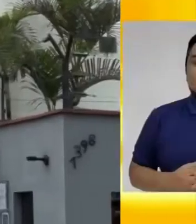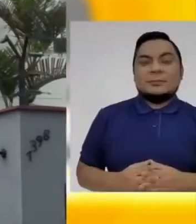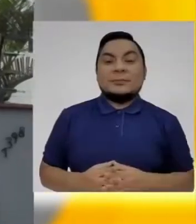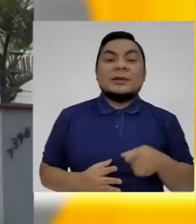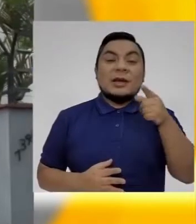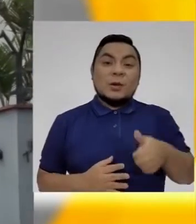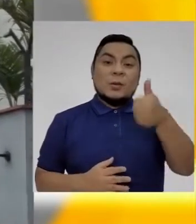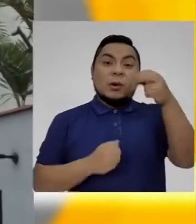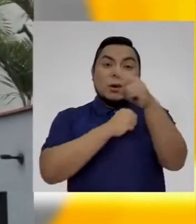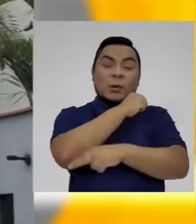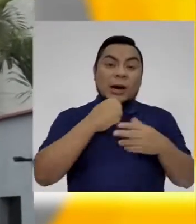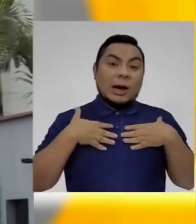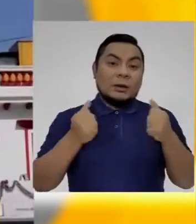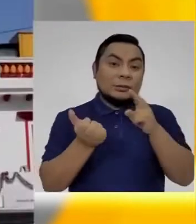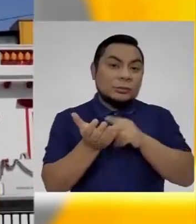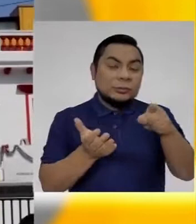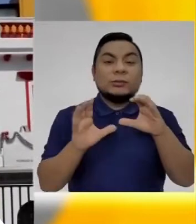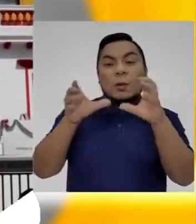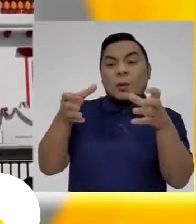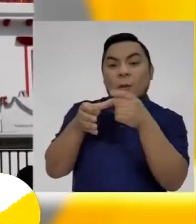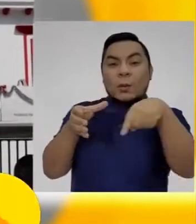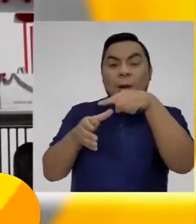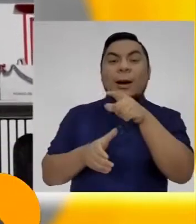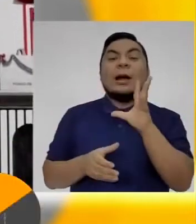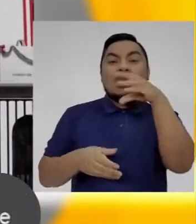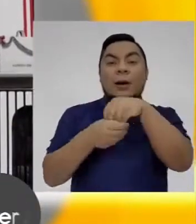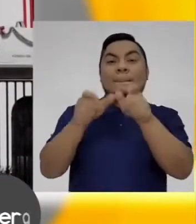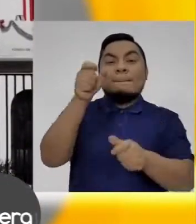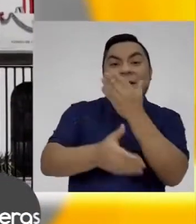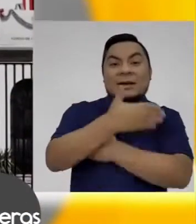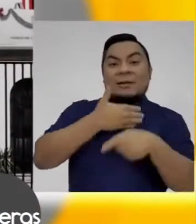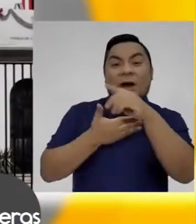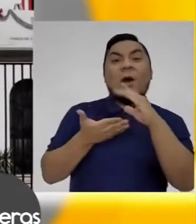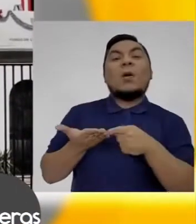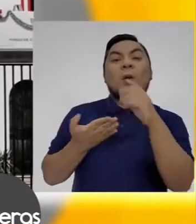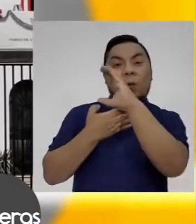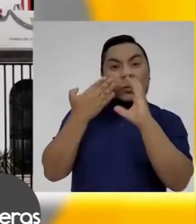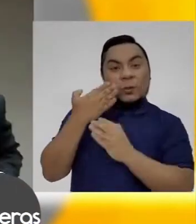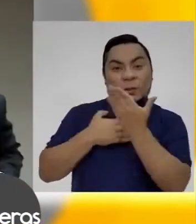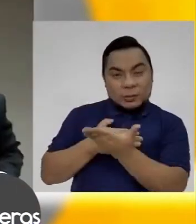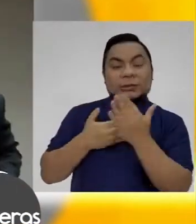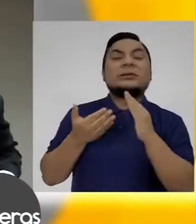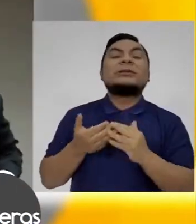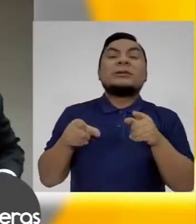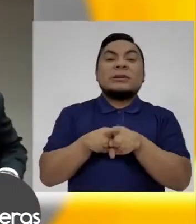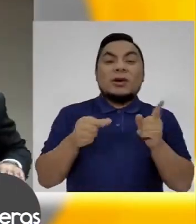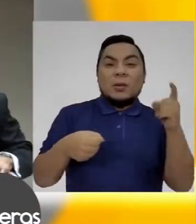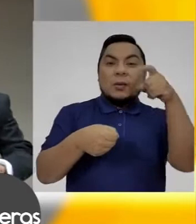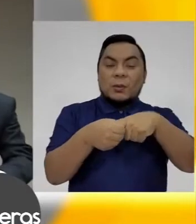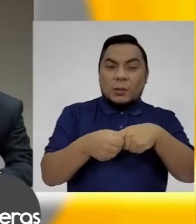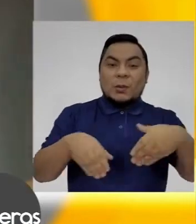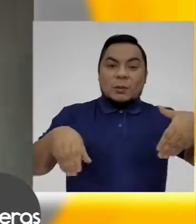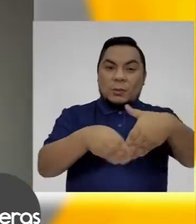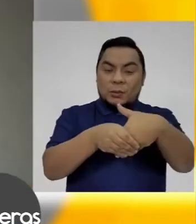La Superintendencia Nacional de Salud y el Consejo Nacional para la Integración de la Persona con Discapacidad firmaron un convenio de